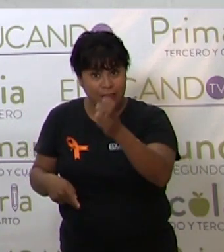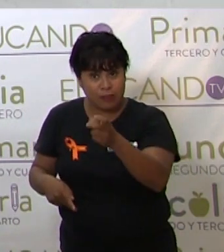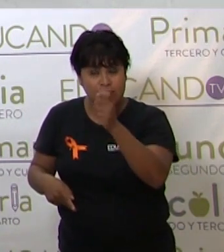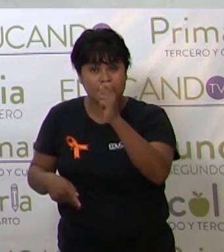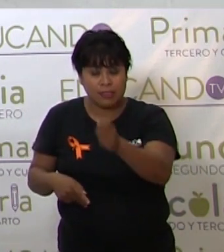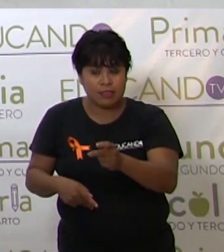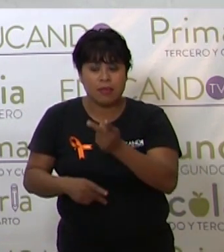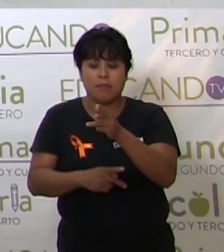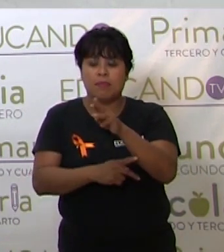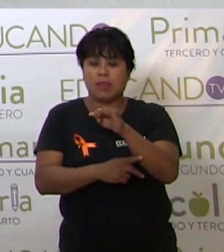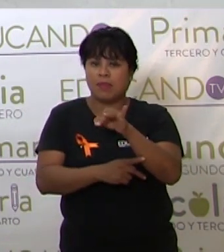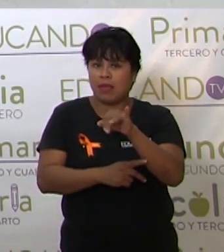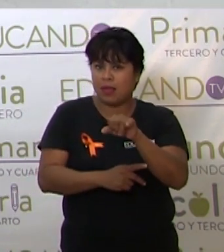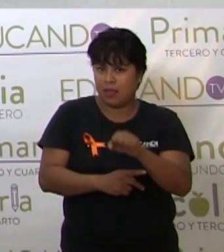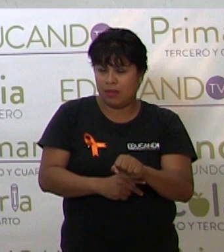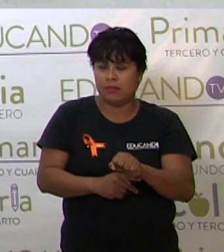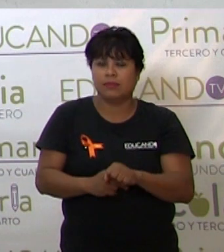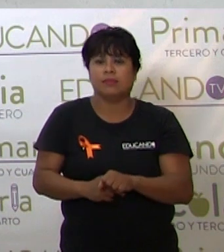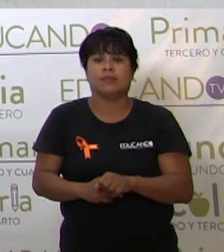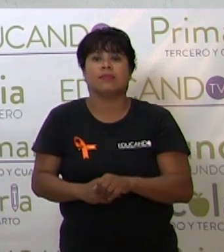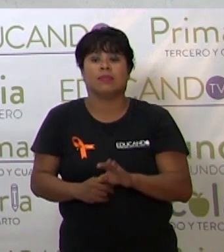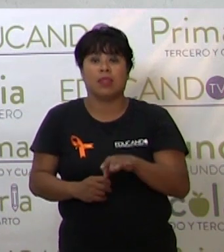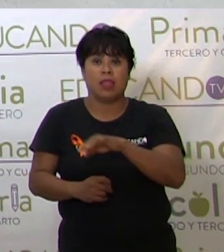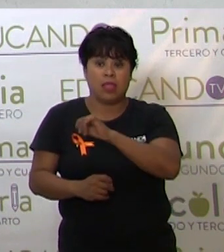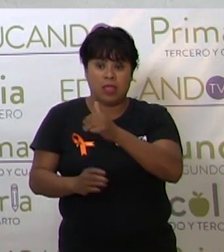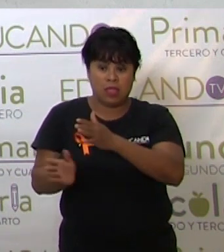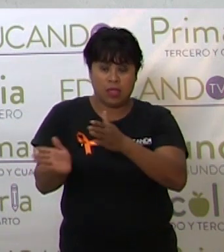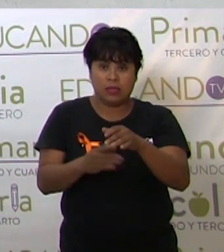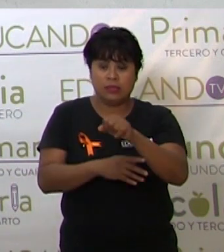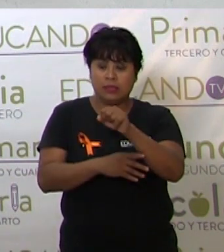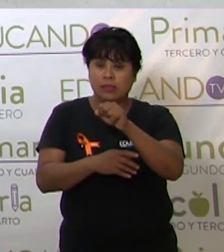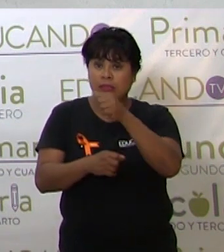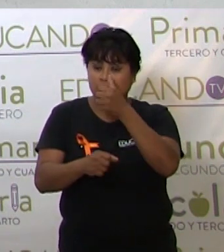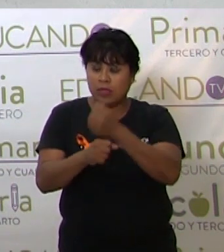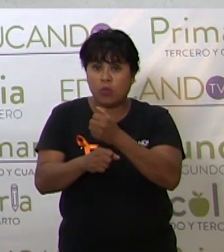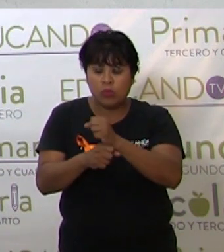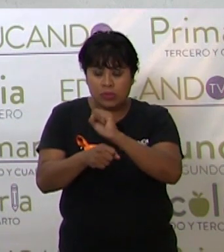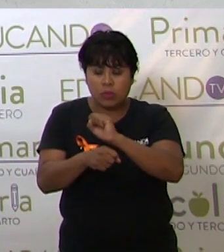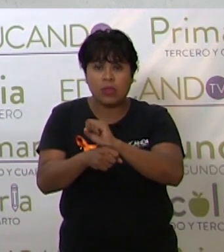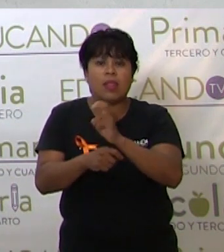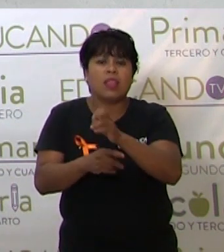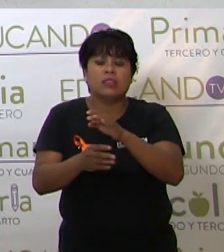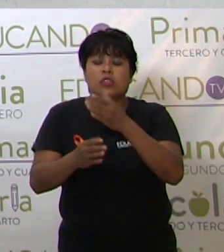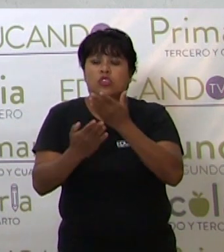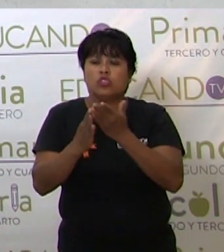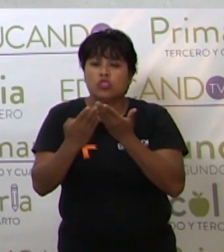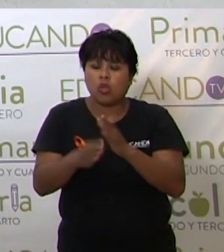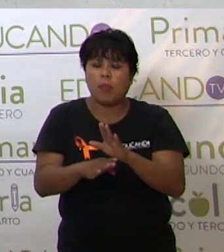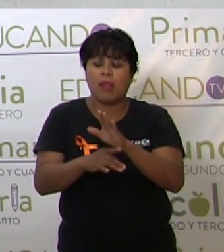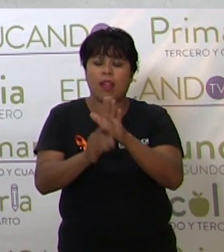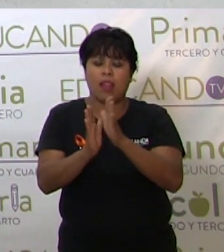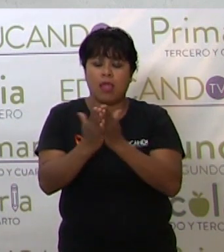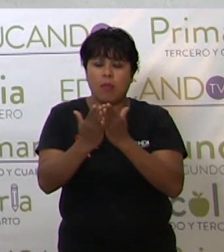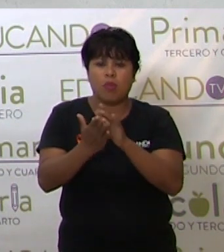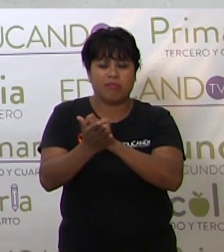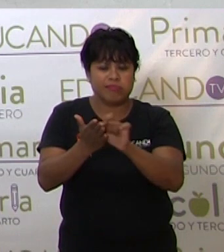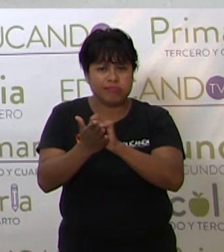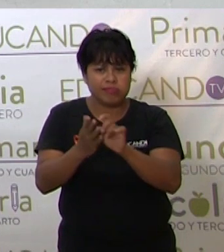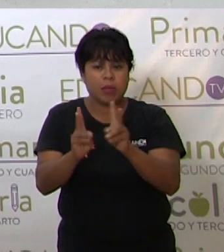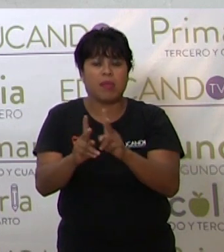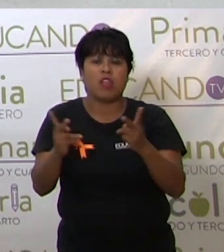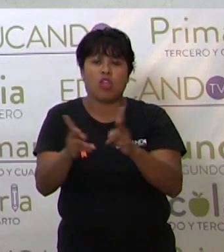las fuentes primarias. Las fuentes secundarias son los libros que se han escrito acerca del tema, los